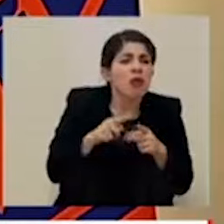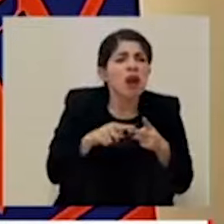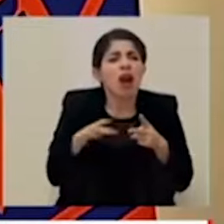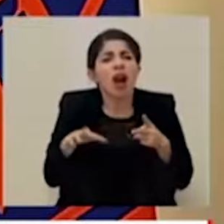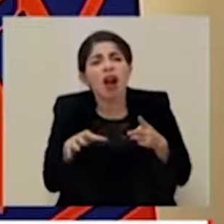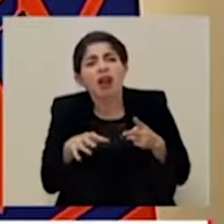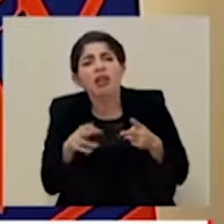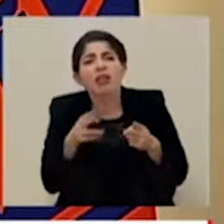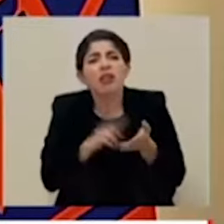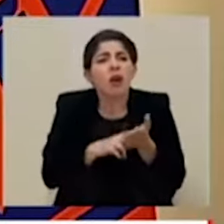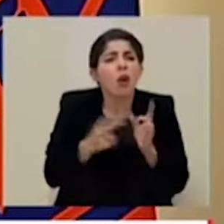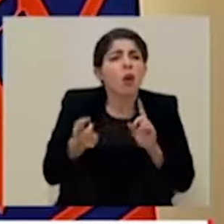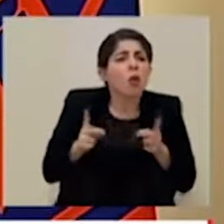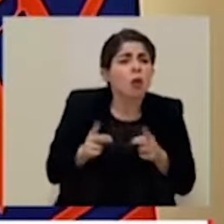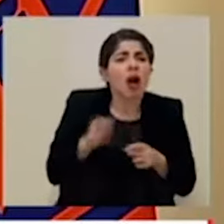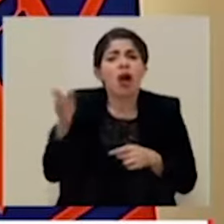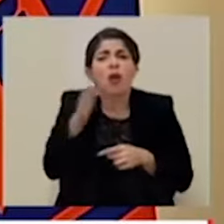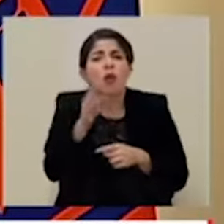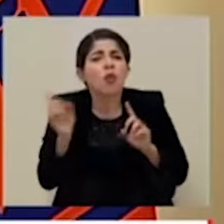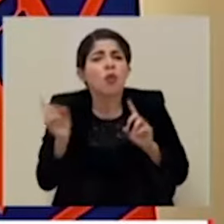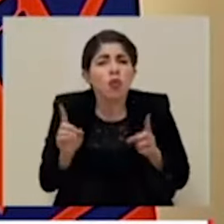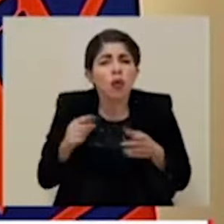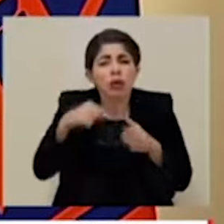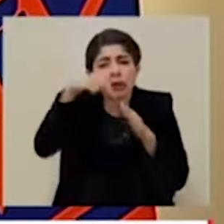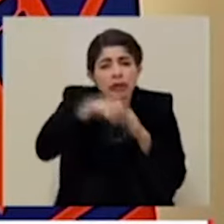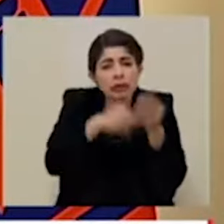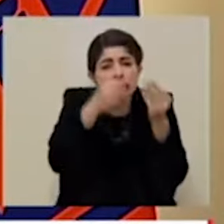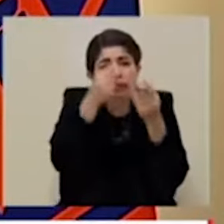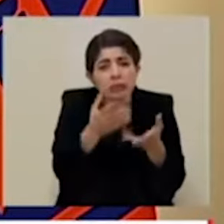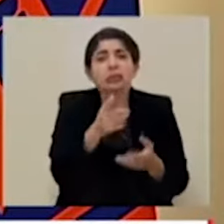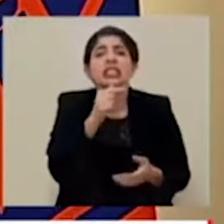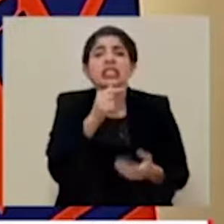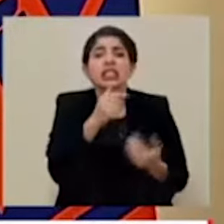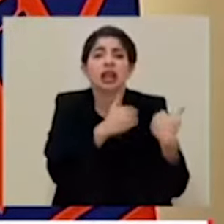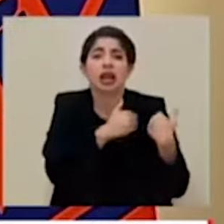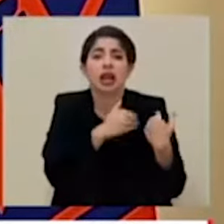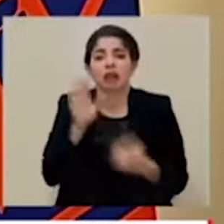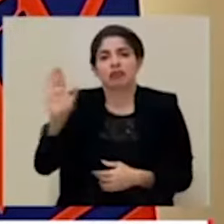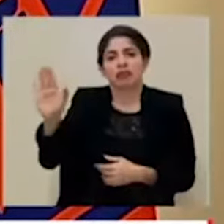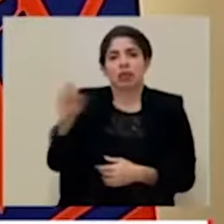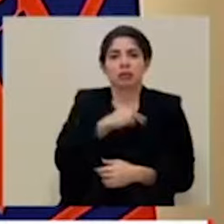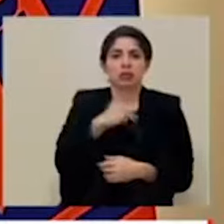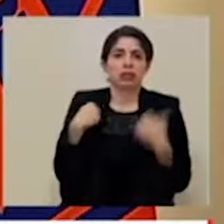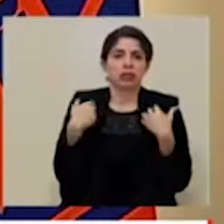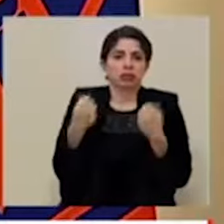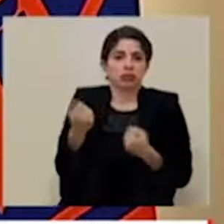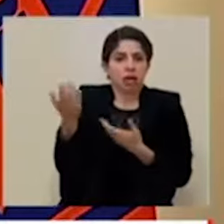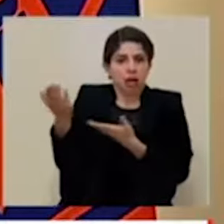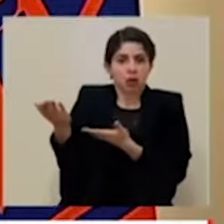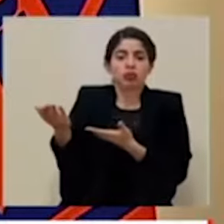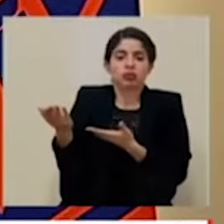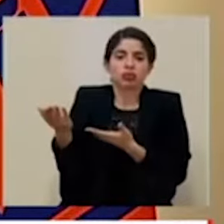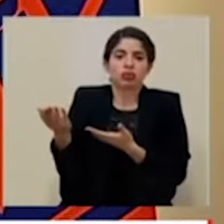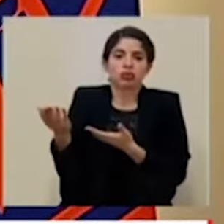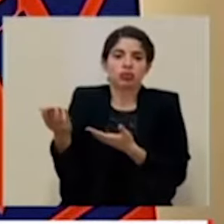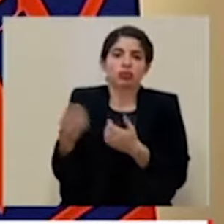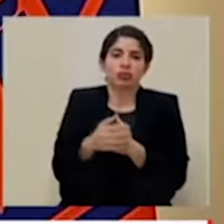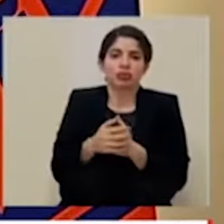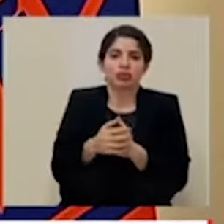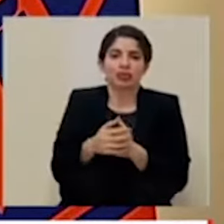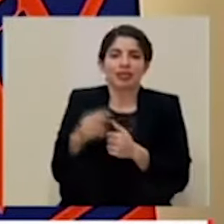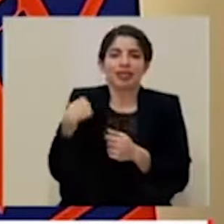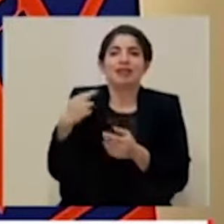las actividades que van a desarrollar o dónde van a intervenir. Es una... es una tarea que ejecuta el Ministerio de Salud, valga la... la